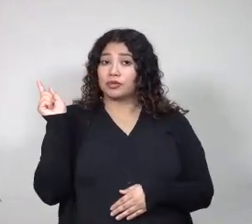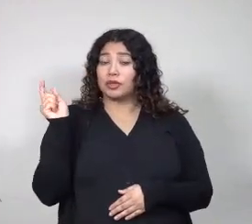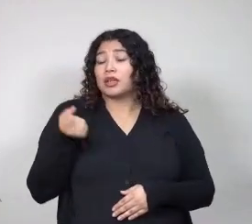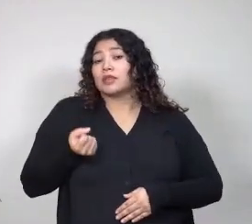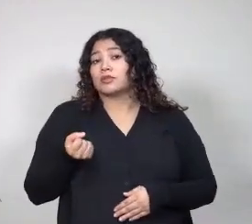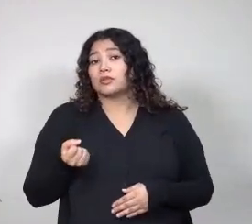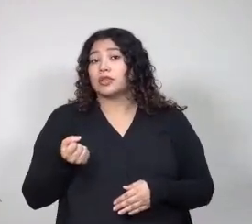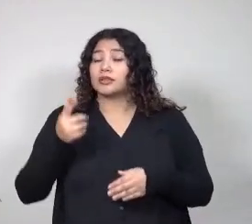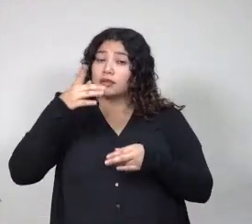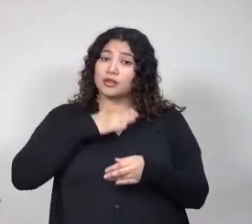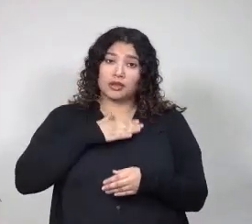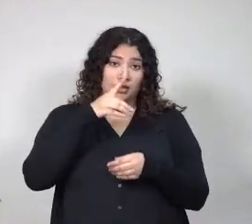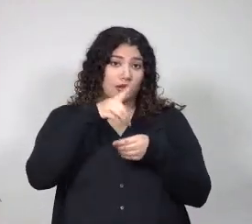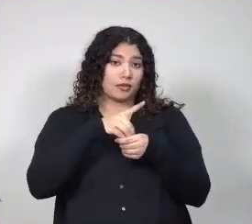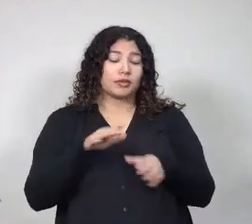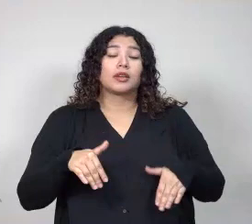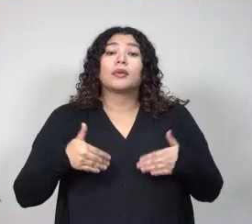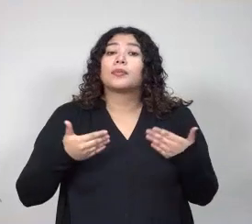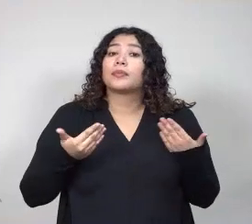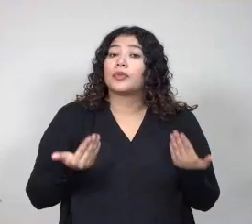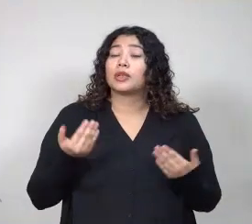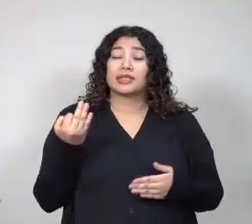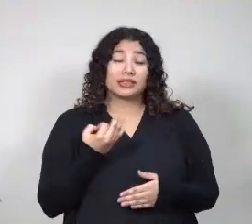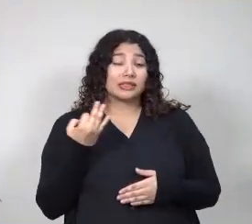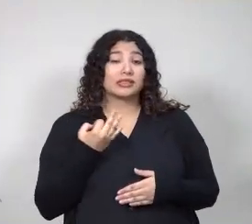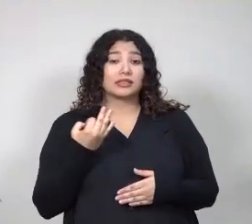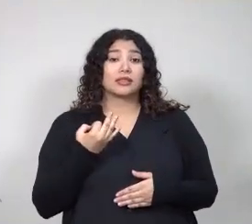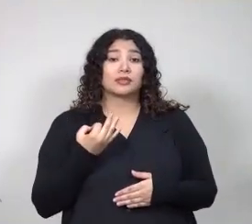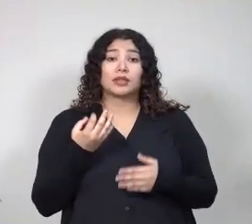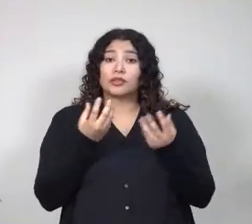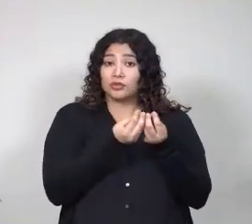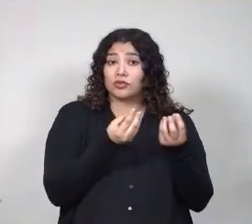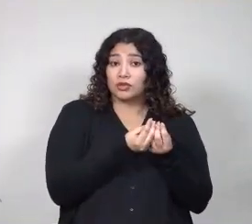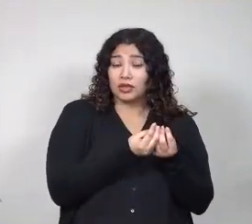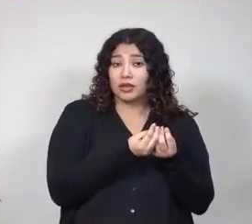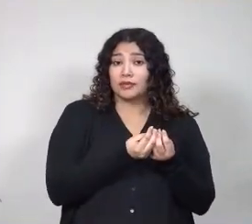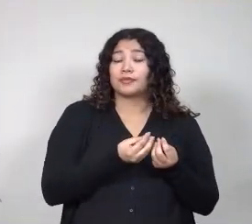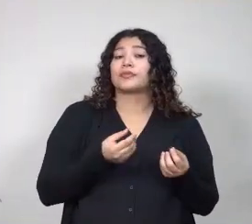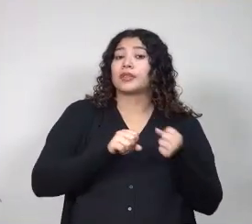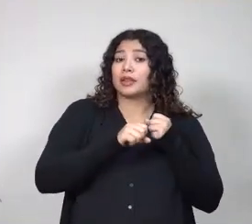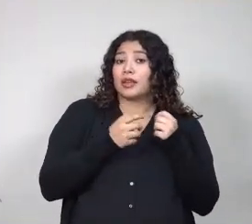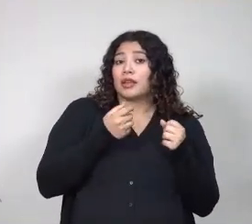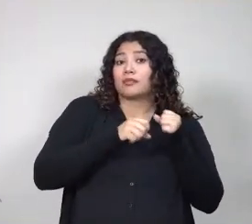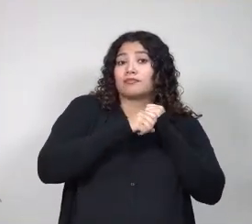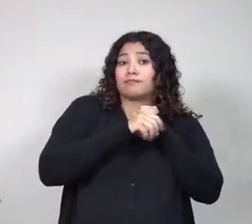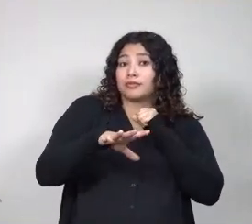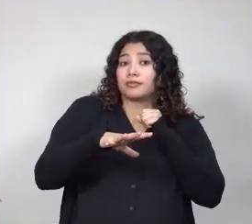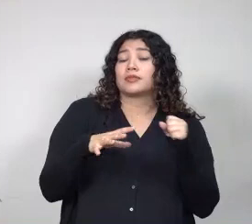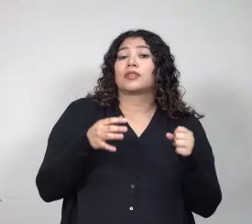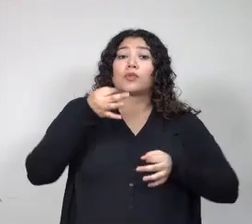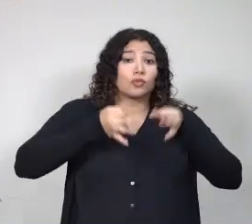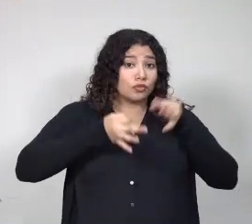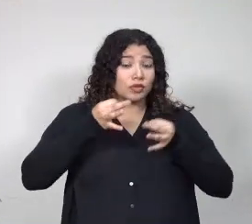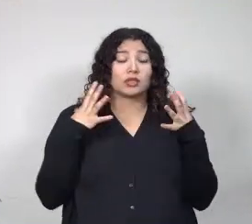en condiciones de discapacidad, ya que es necesario que como ciudadanos y ciudadanas promovamos la justicia social y consecuentemente